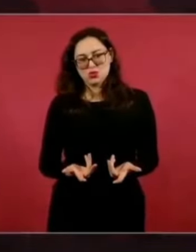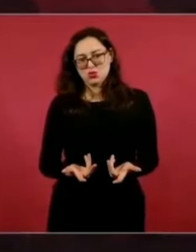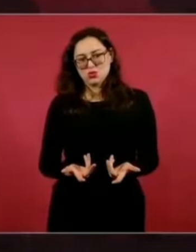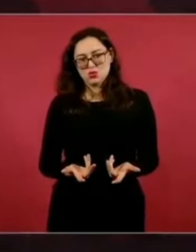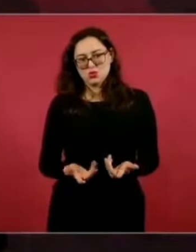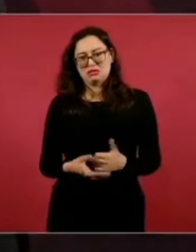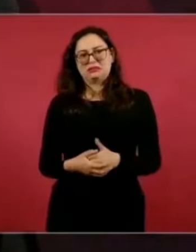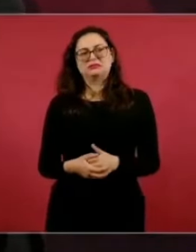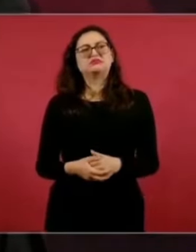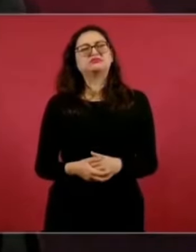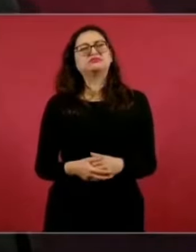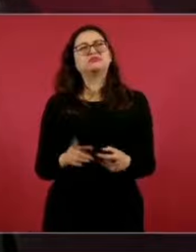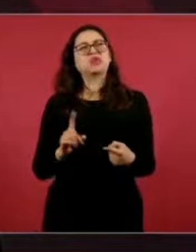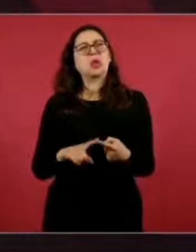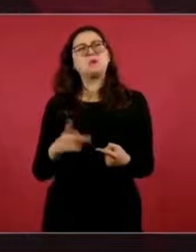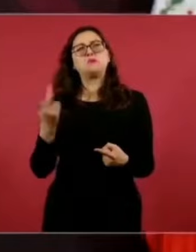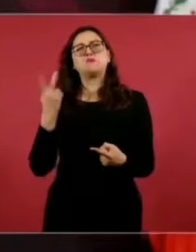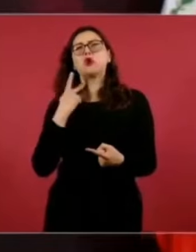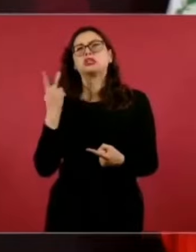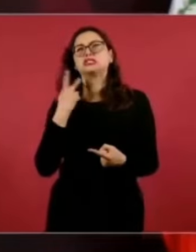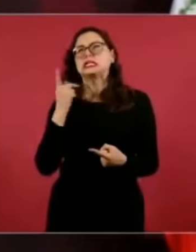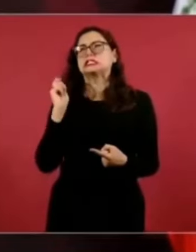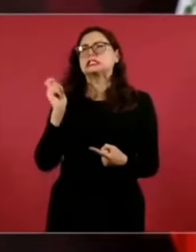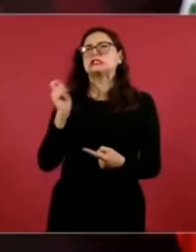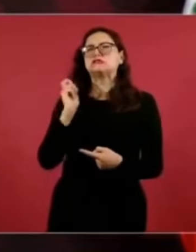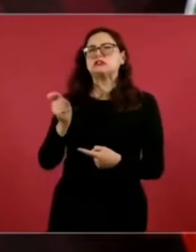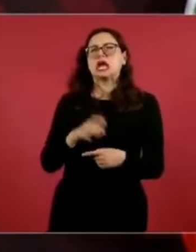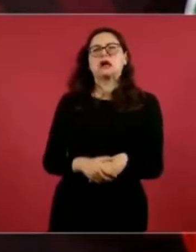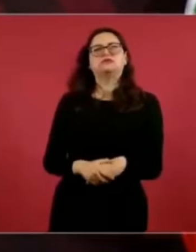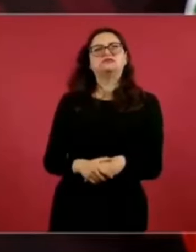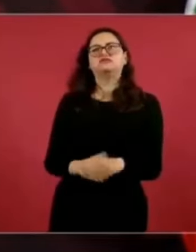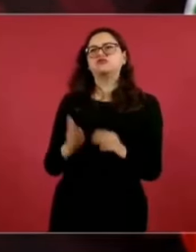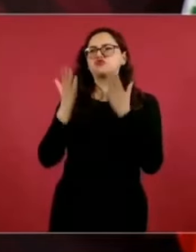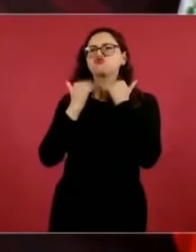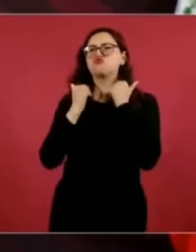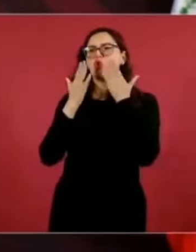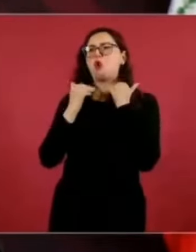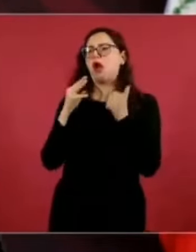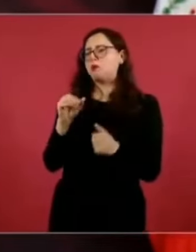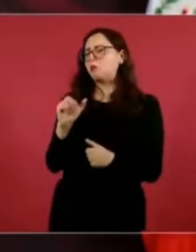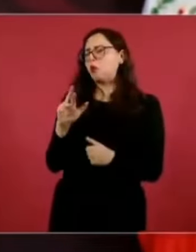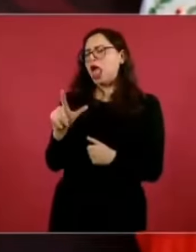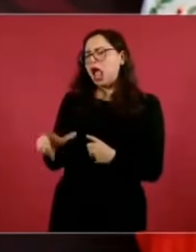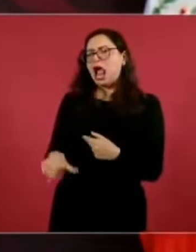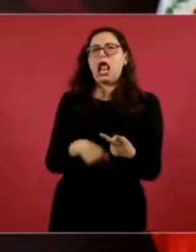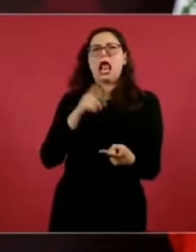tengas escrúpulo, que seas cínico, lambiscón,